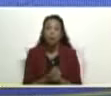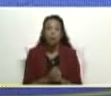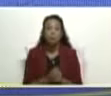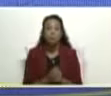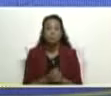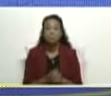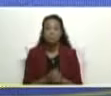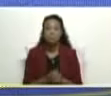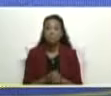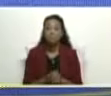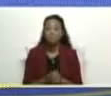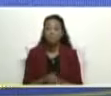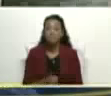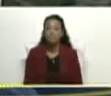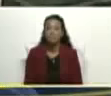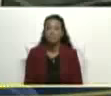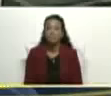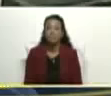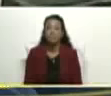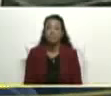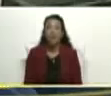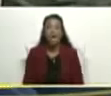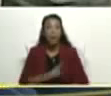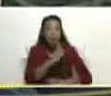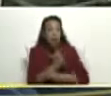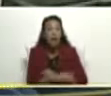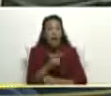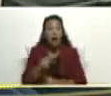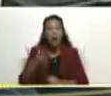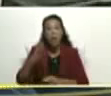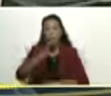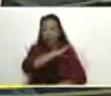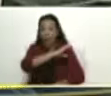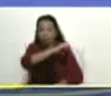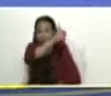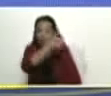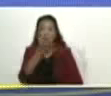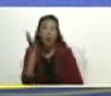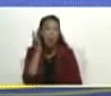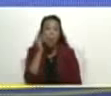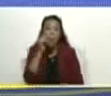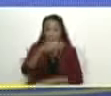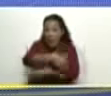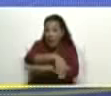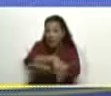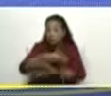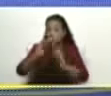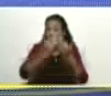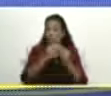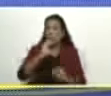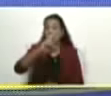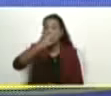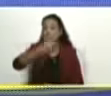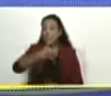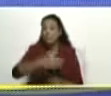los consejos comunales hay que fortalecer a los jefes y jefas de calle comunidad VCH